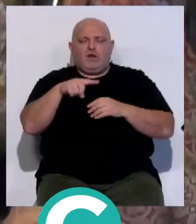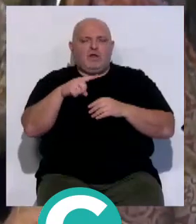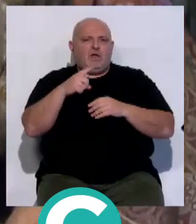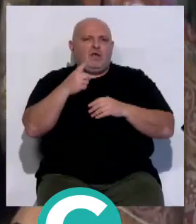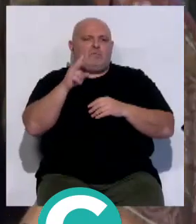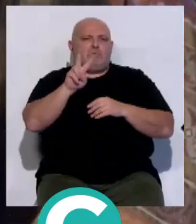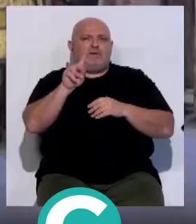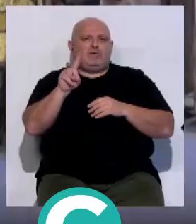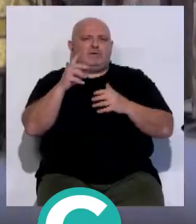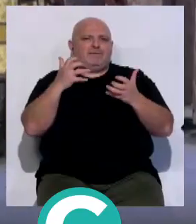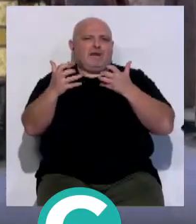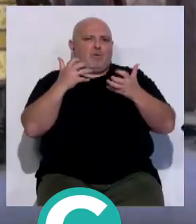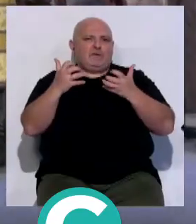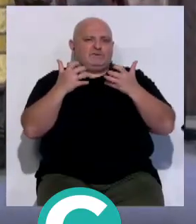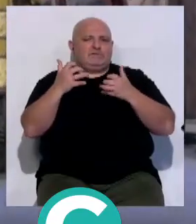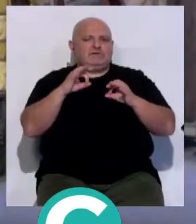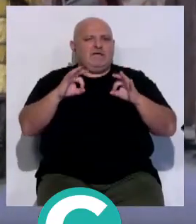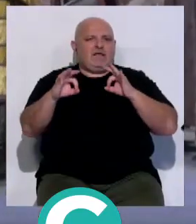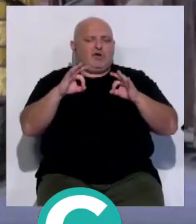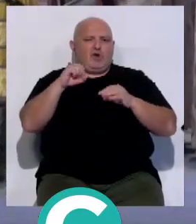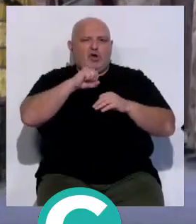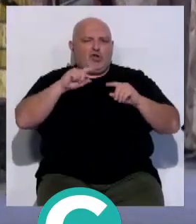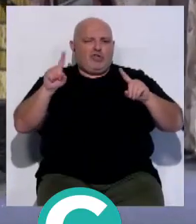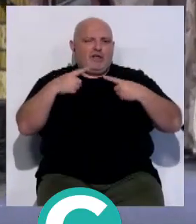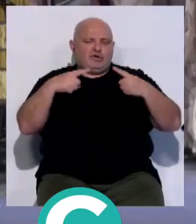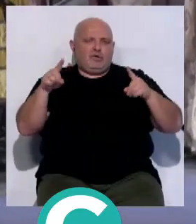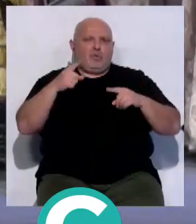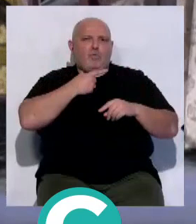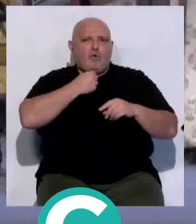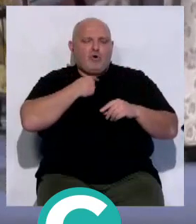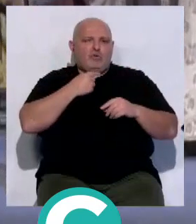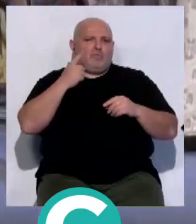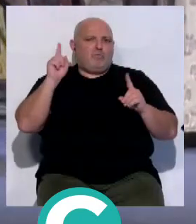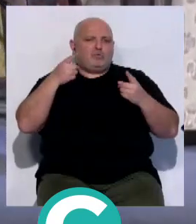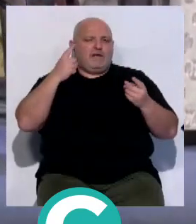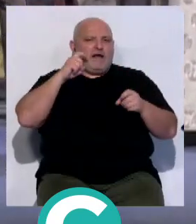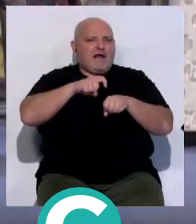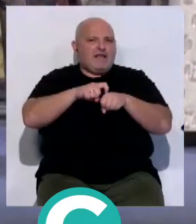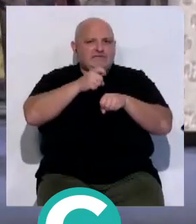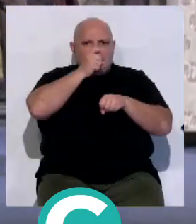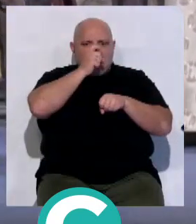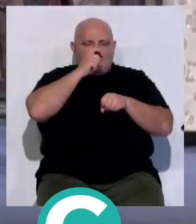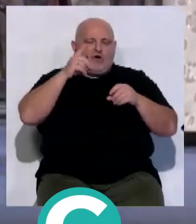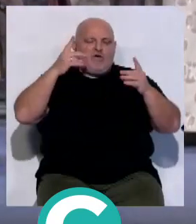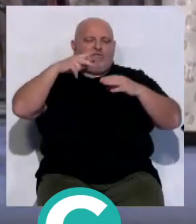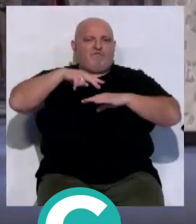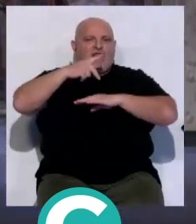hasta 21 espectáculos de teatro, conciertos, flamenco, humor, música clásica, flamenco o ballet.